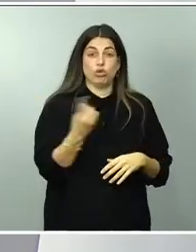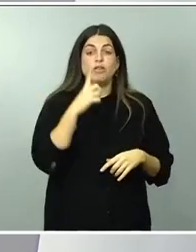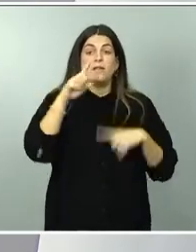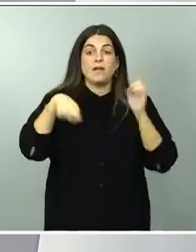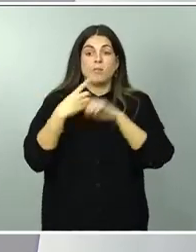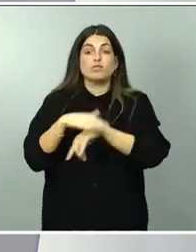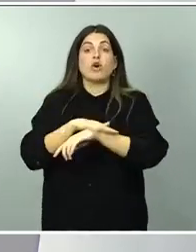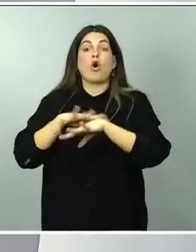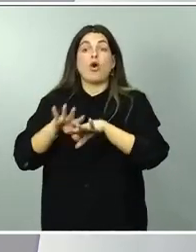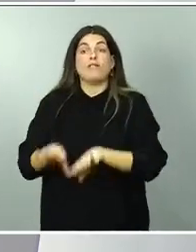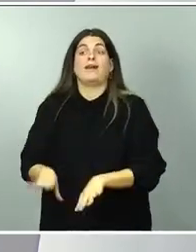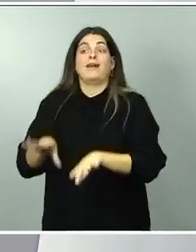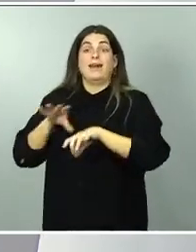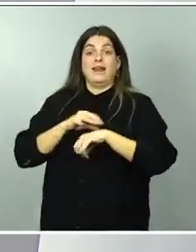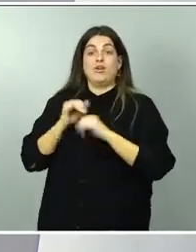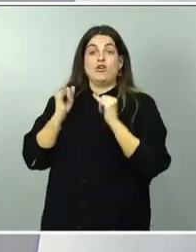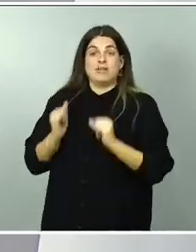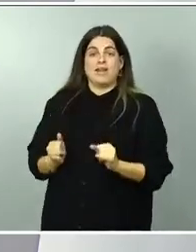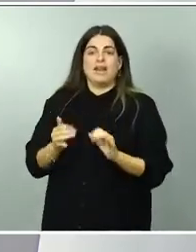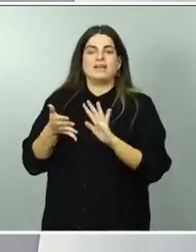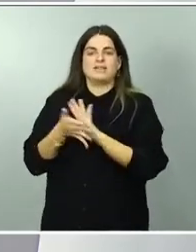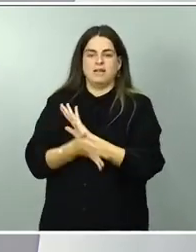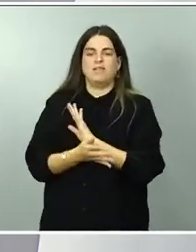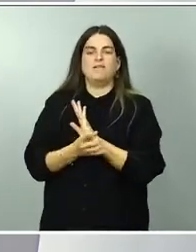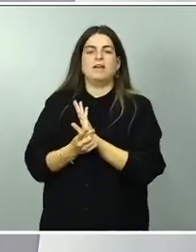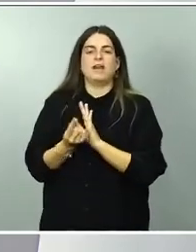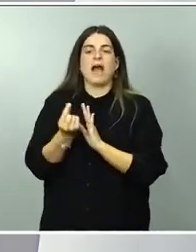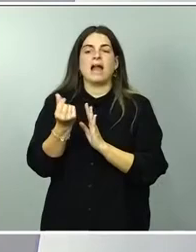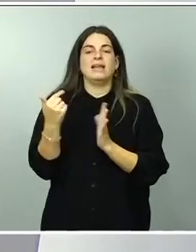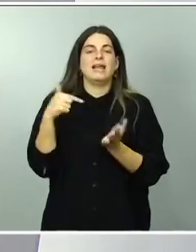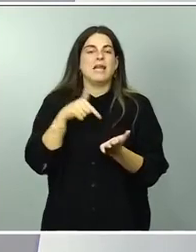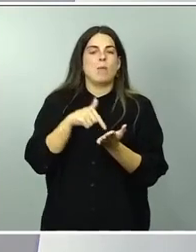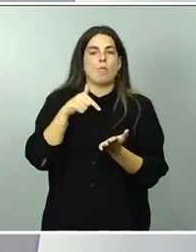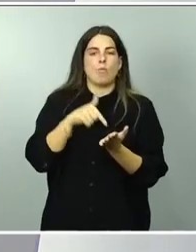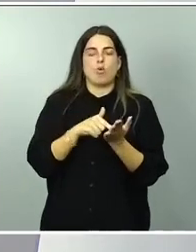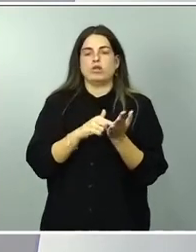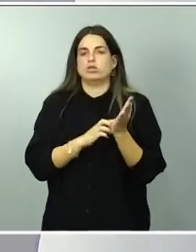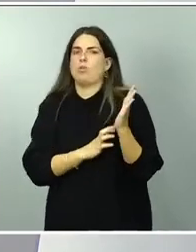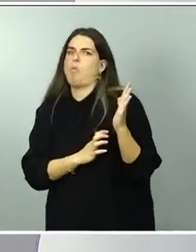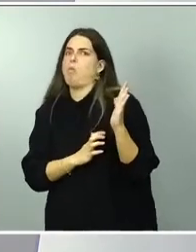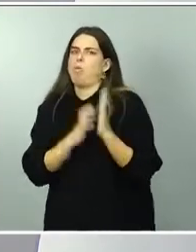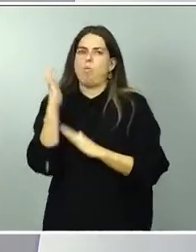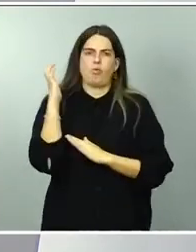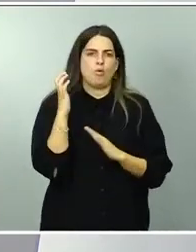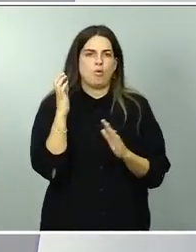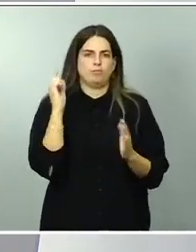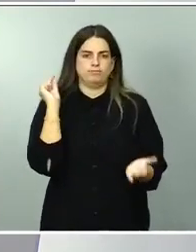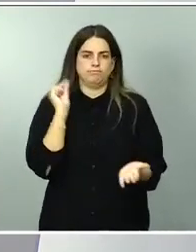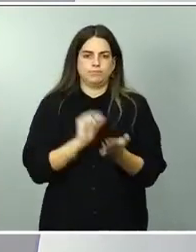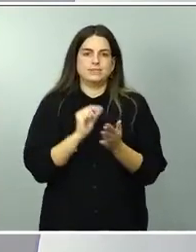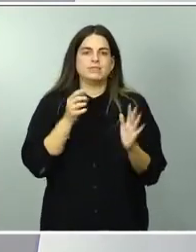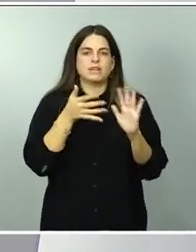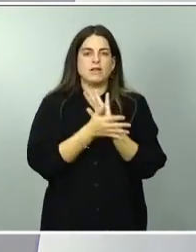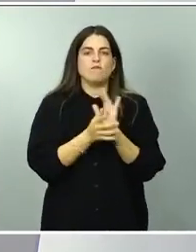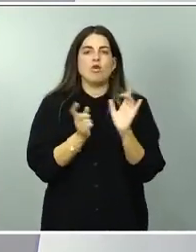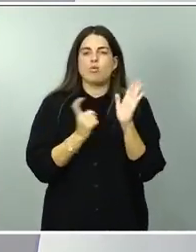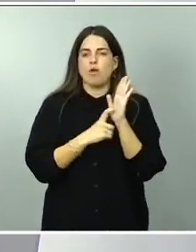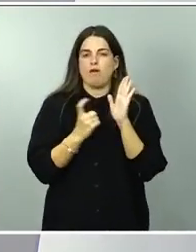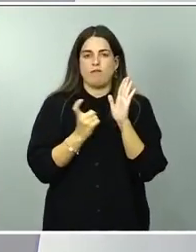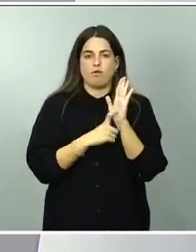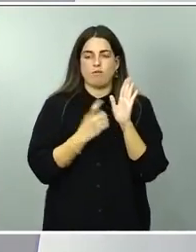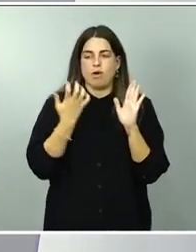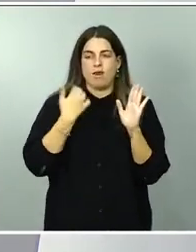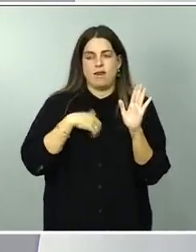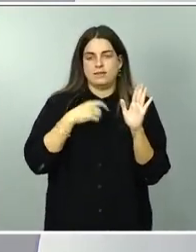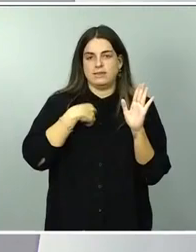practican la mayor subida de impuestos de la historia. Y, además, como saben, es una fórmula obsoleta basada en